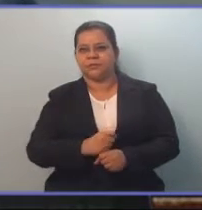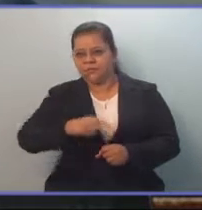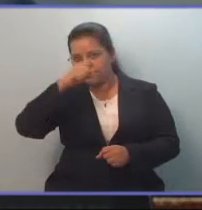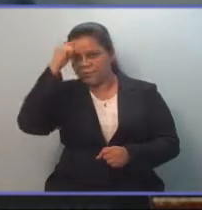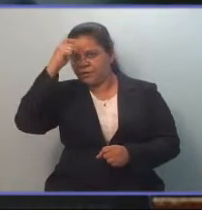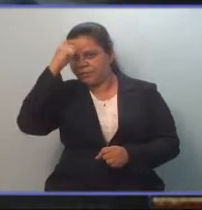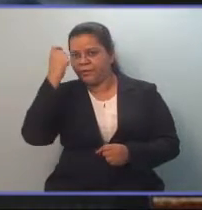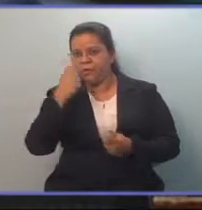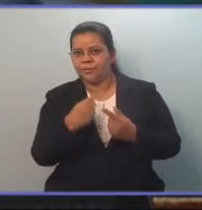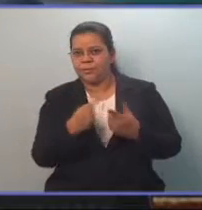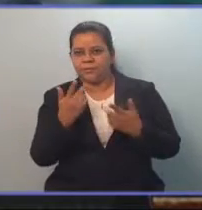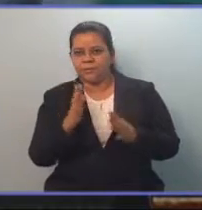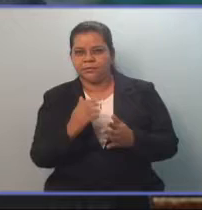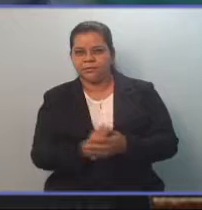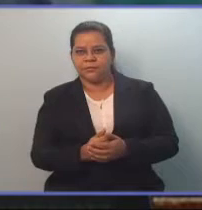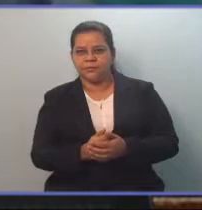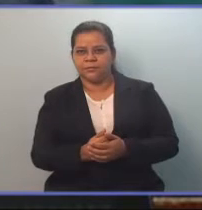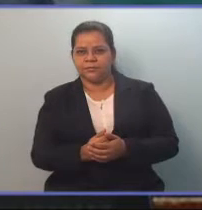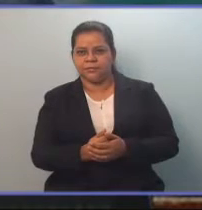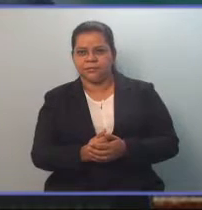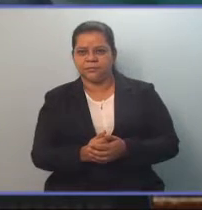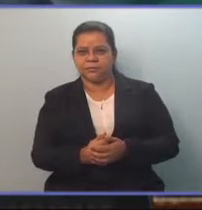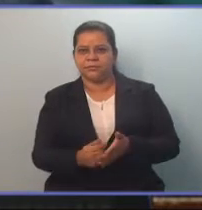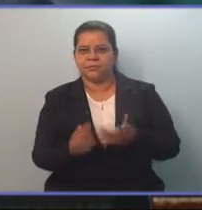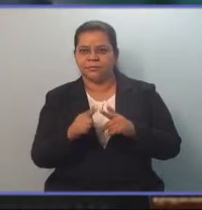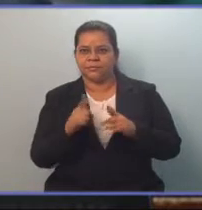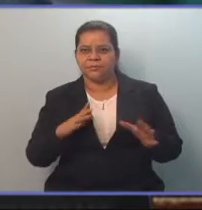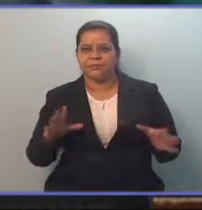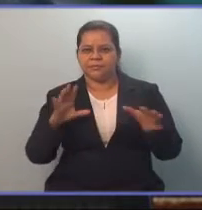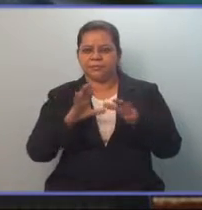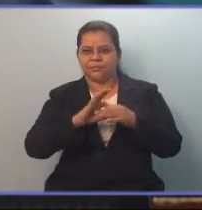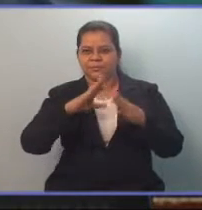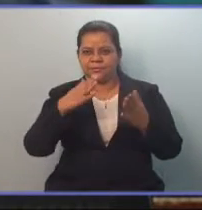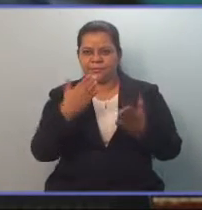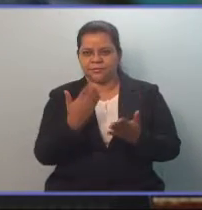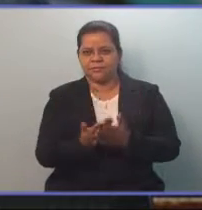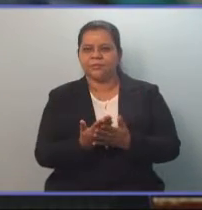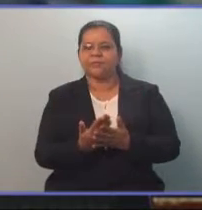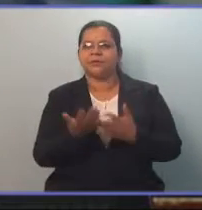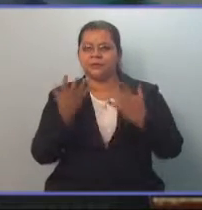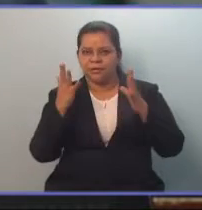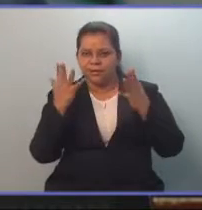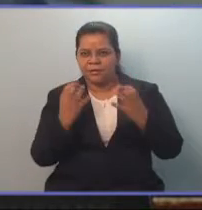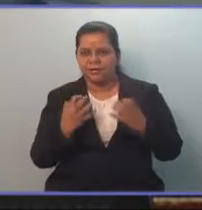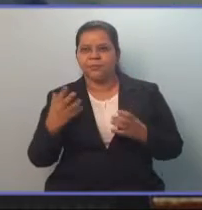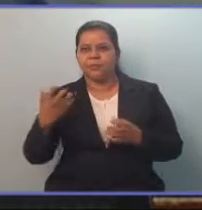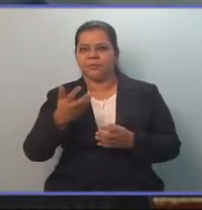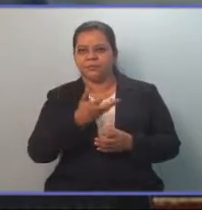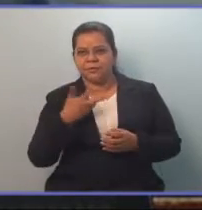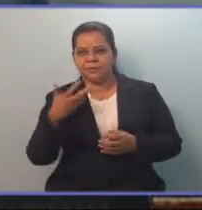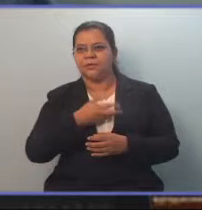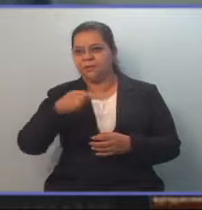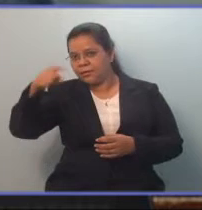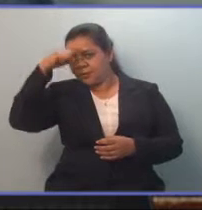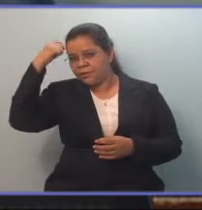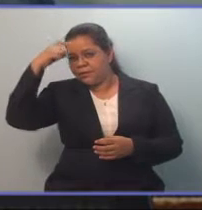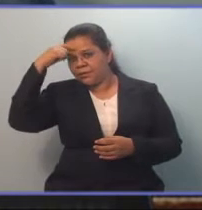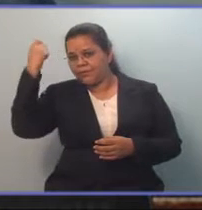nosotros que el Estado también dinamizara la economía para que se generen más empleos para mujeres.